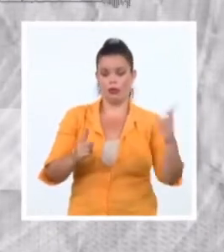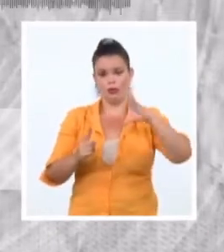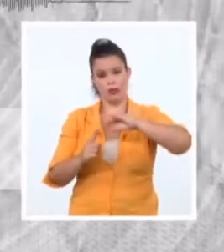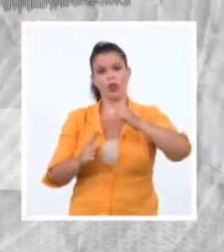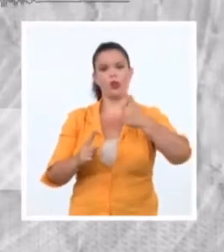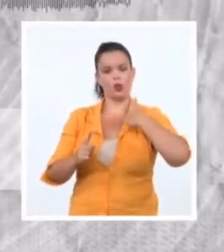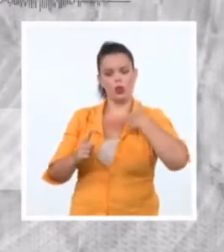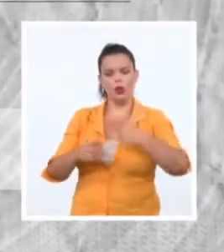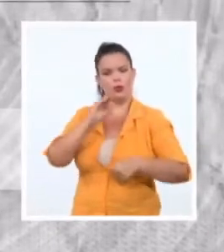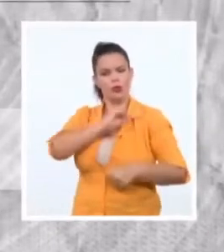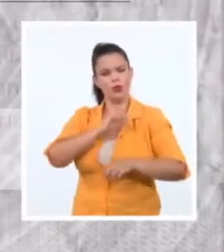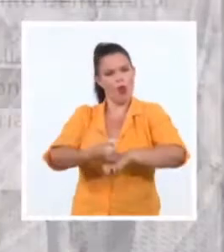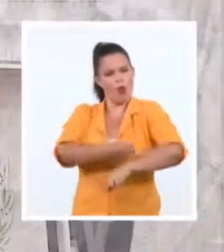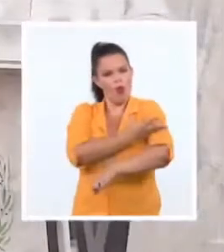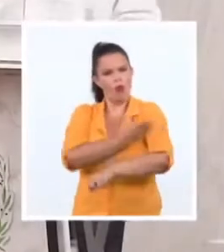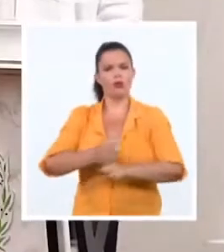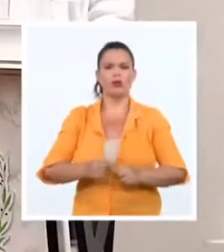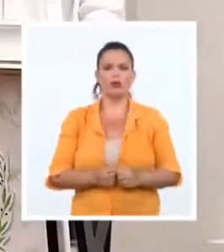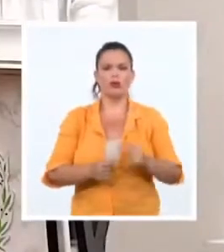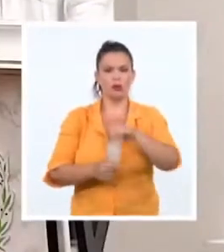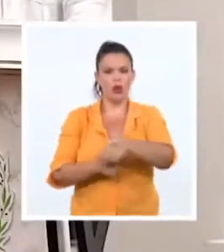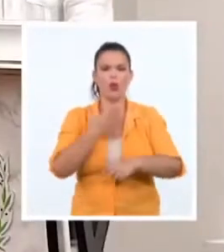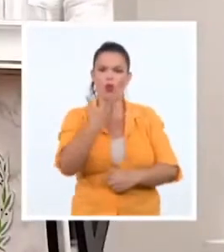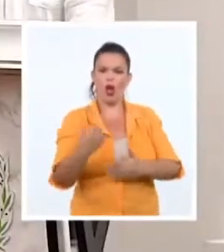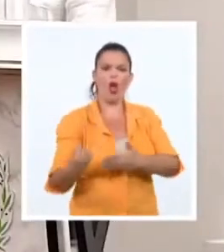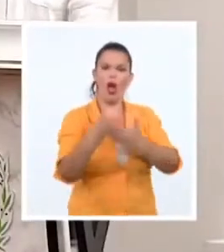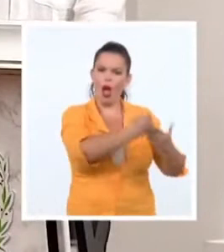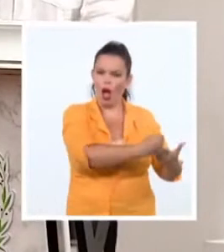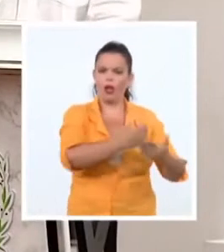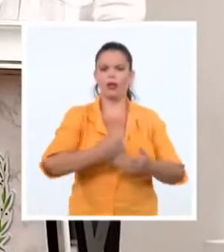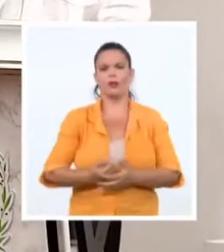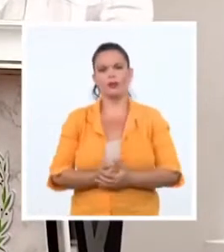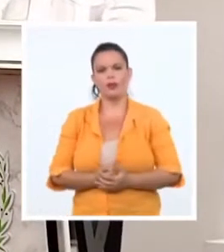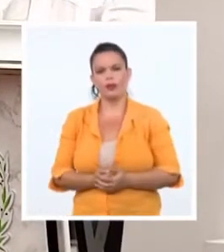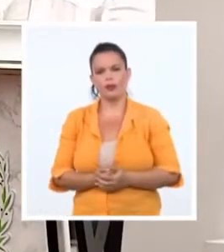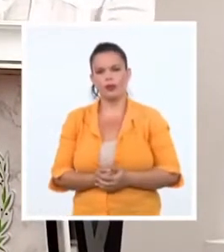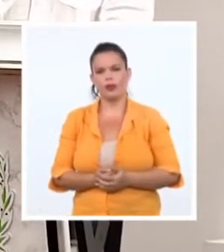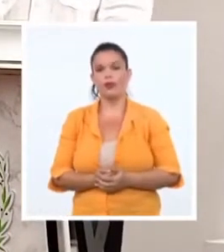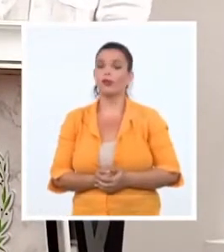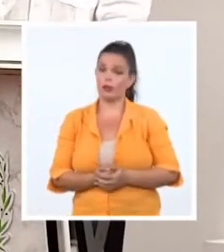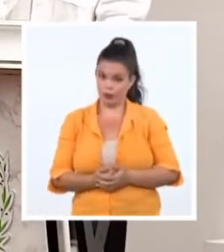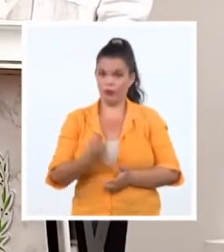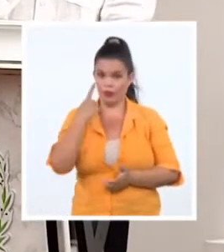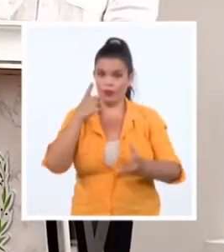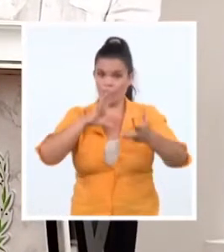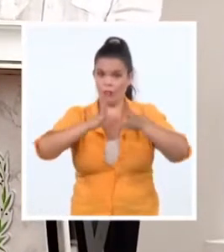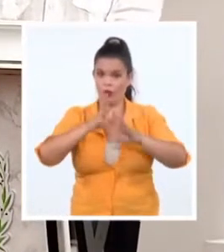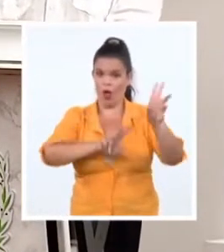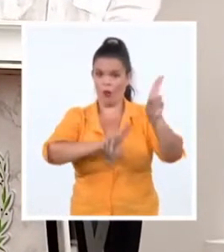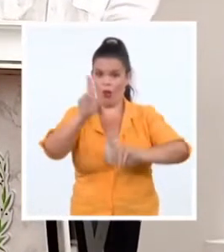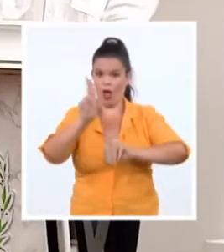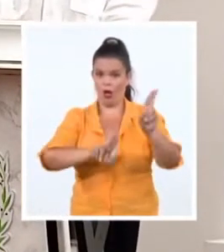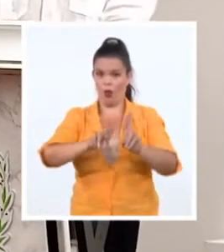poder respaldar lo que están haciendo. La provocación urbida para el 15 de